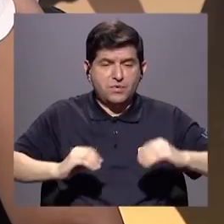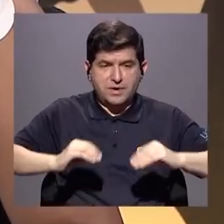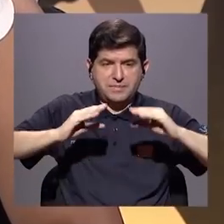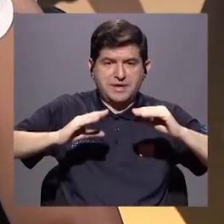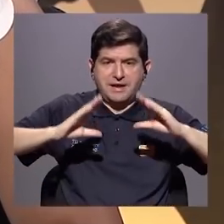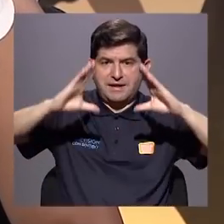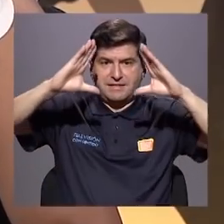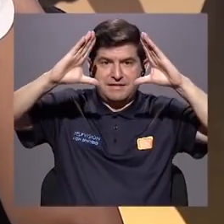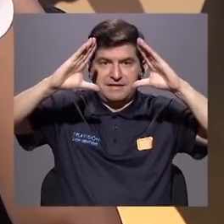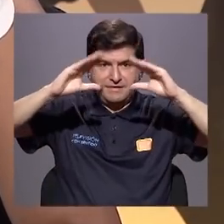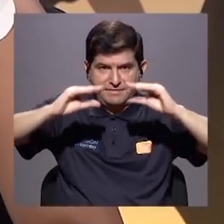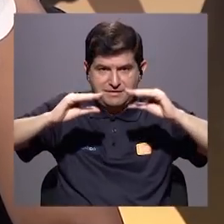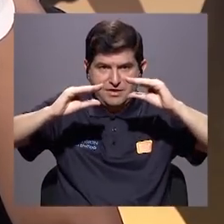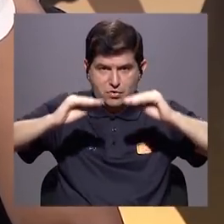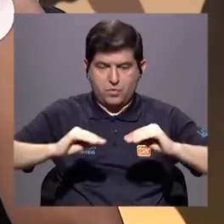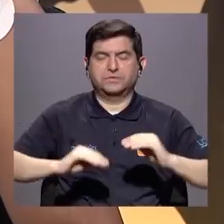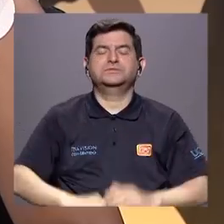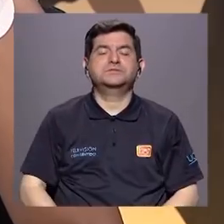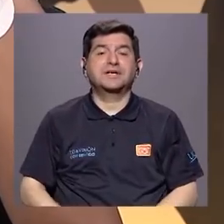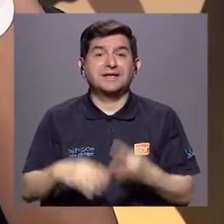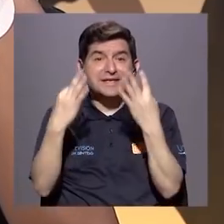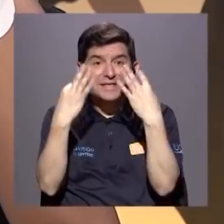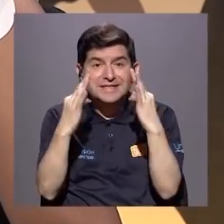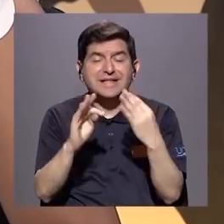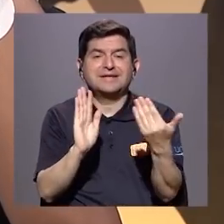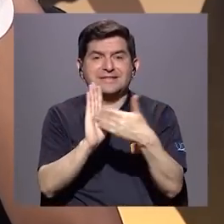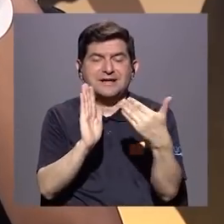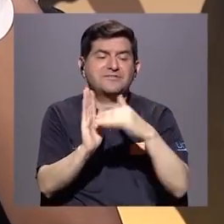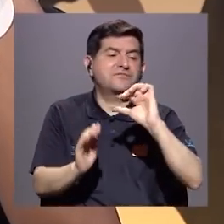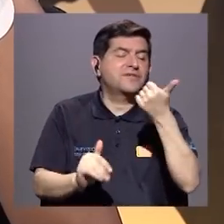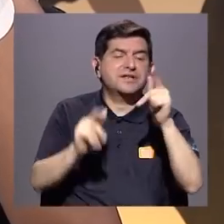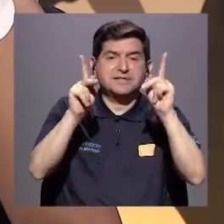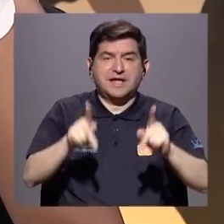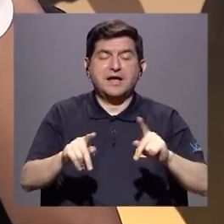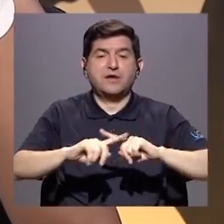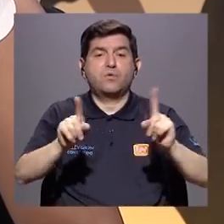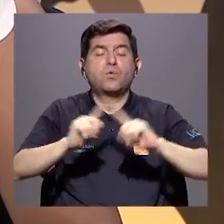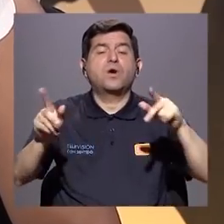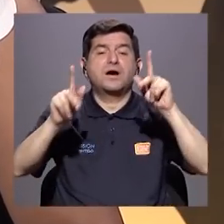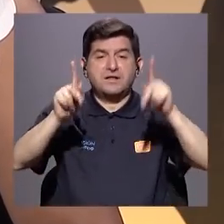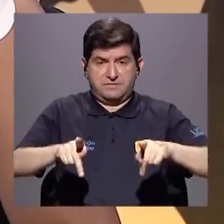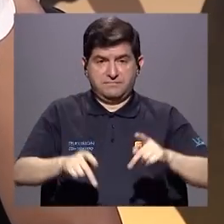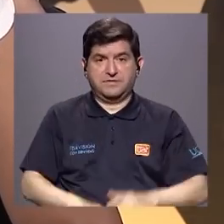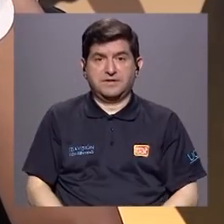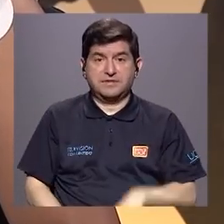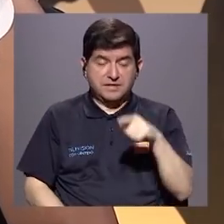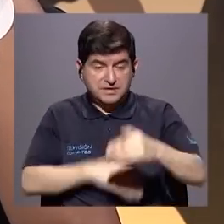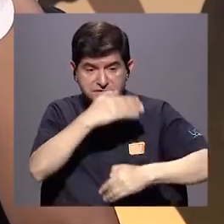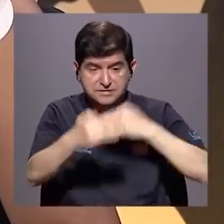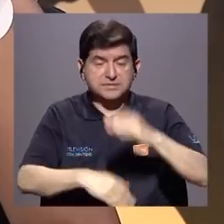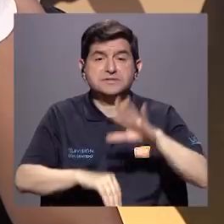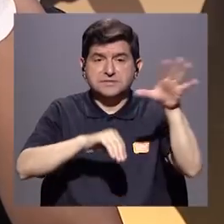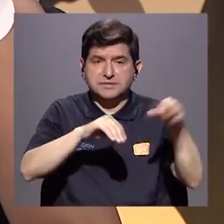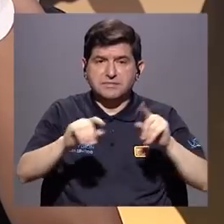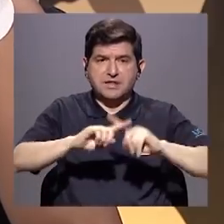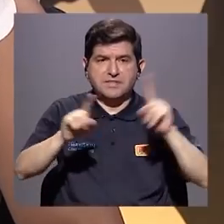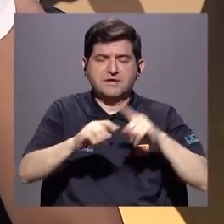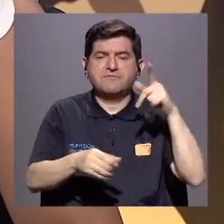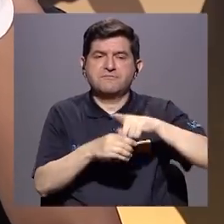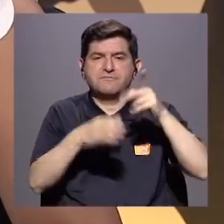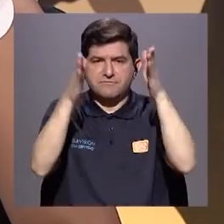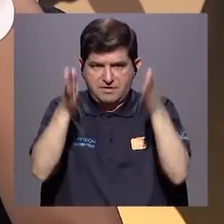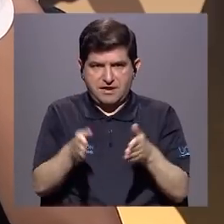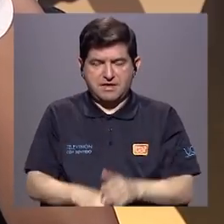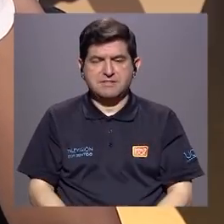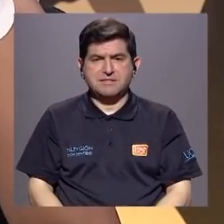y que busca con toda la intención dañar al otro o a los otros y que en esta dinámica se suman varios otros actores